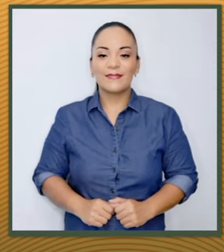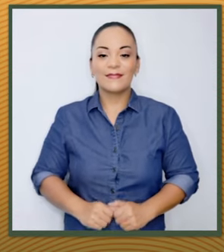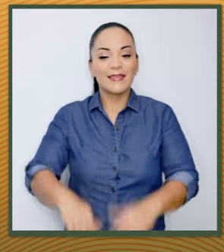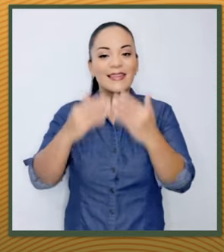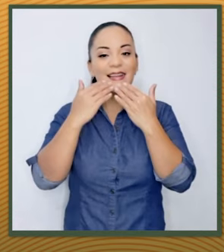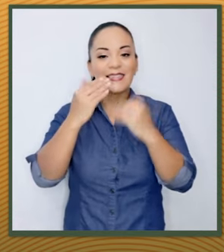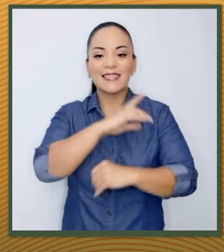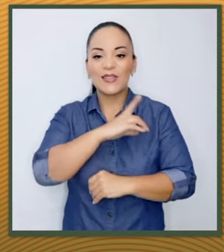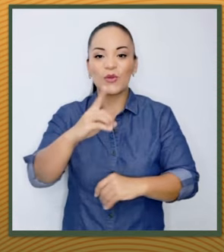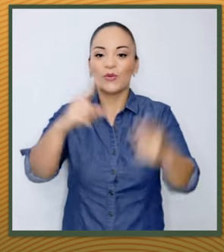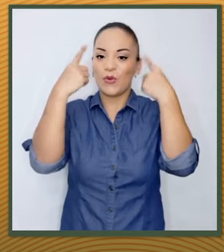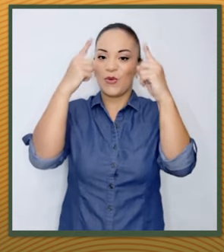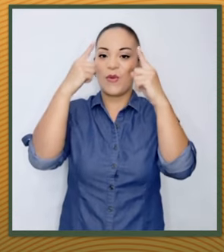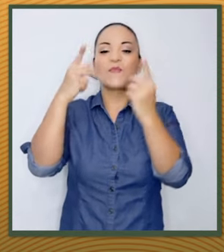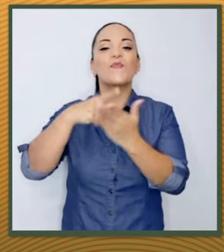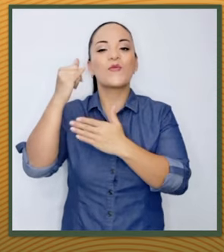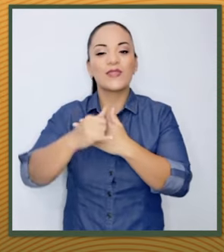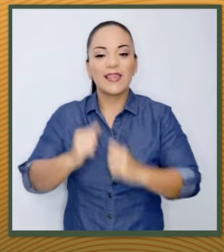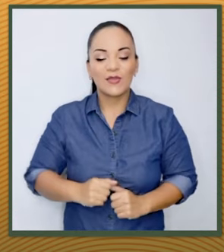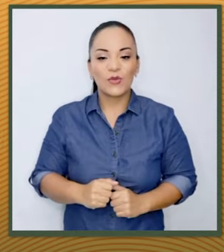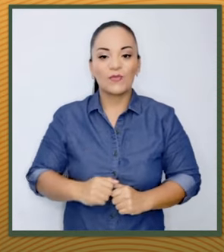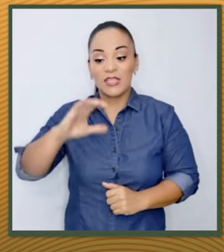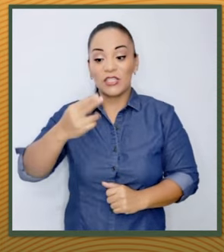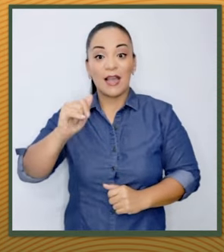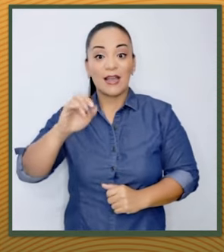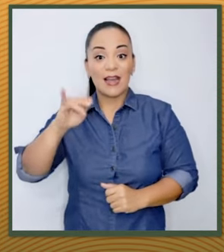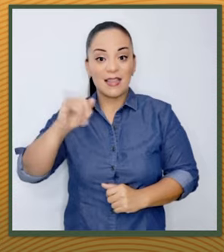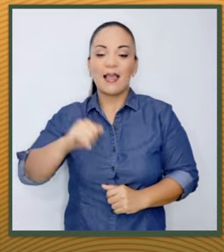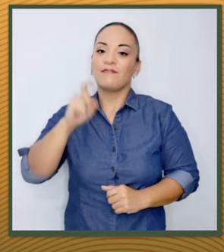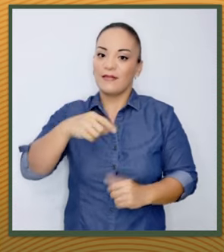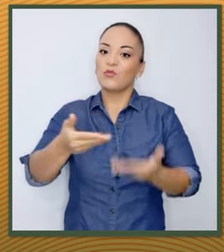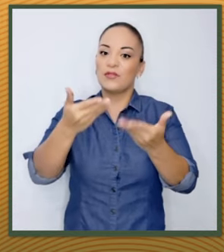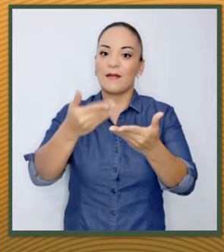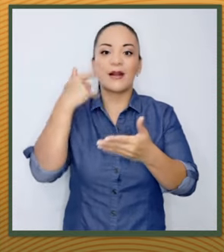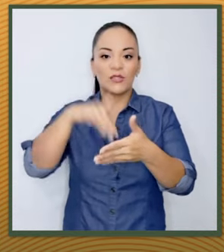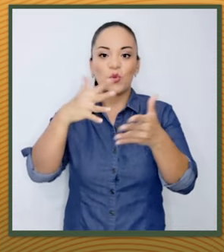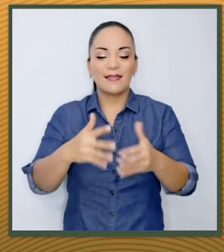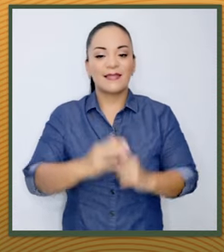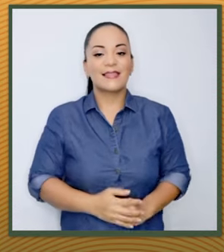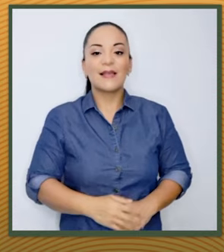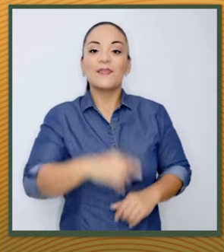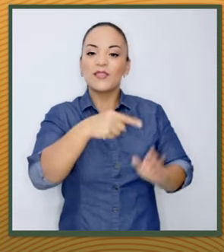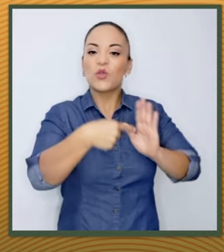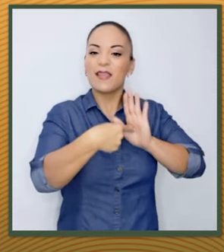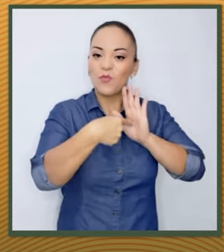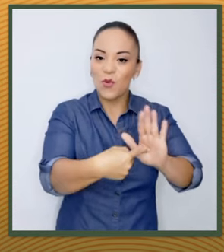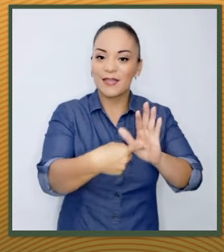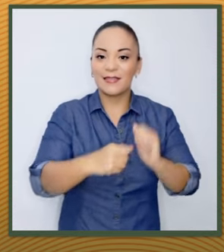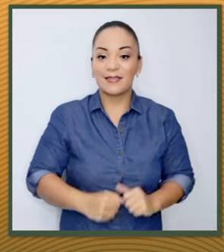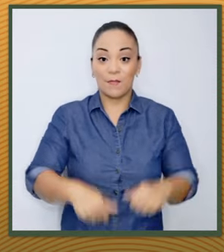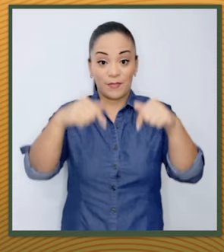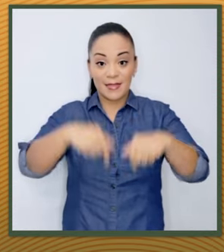Gracias a Dios se sacó una obra que la gran Chacarita merece nuestros estudiantes. Que demuestra